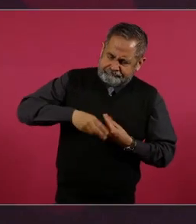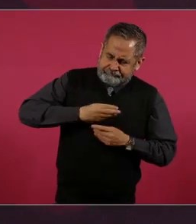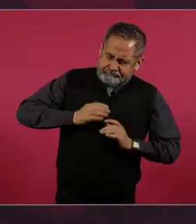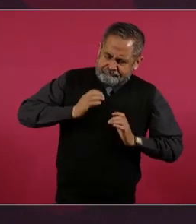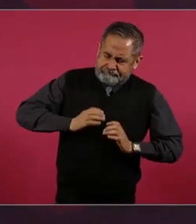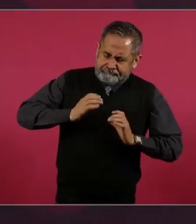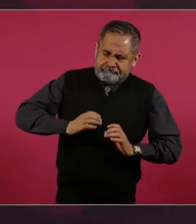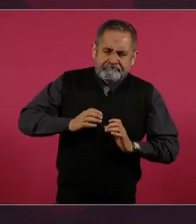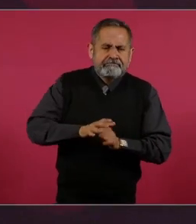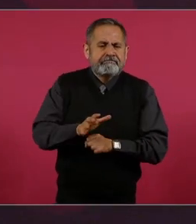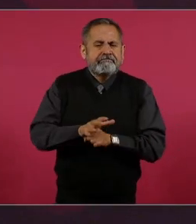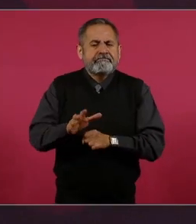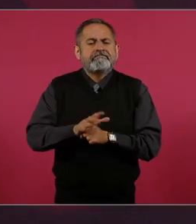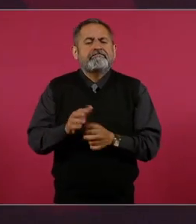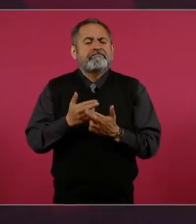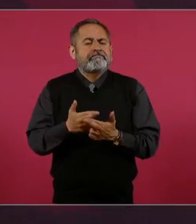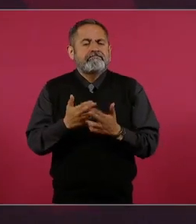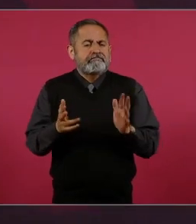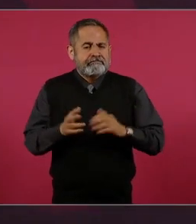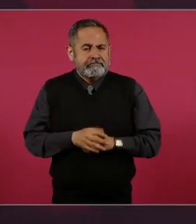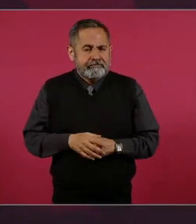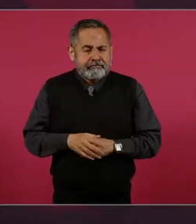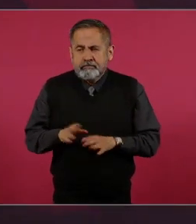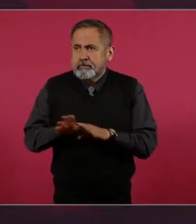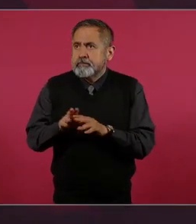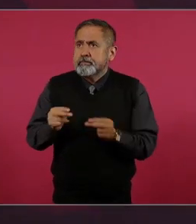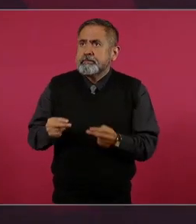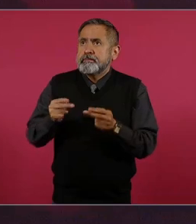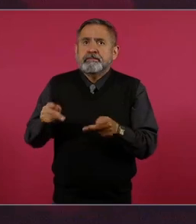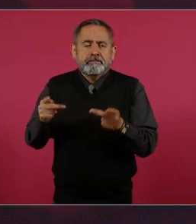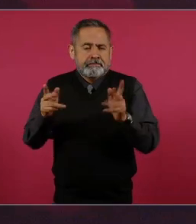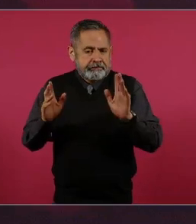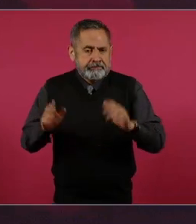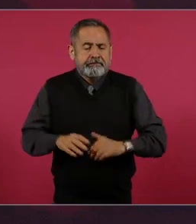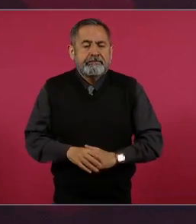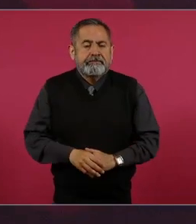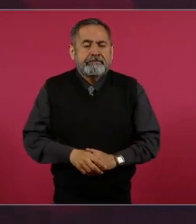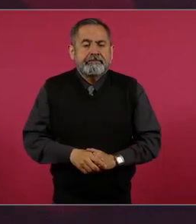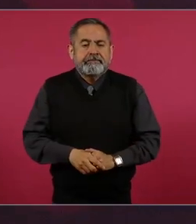sus mercados. Bueno,